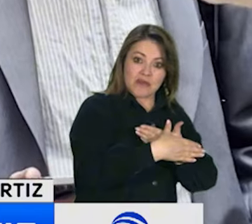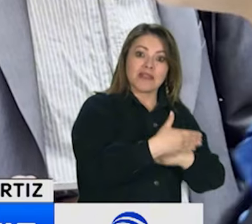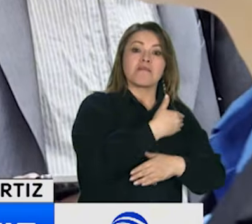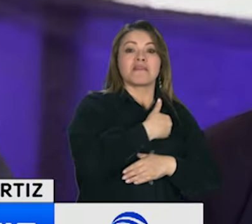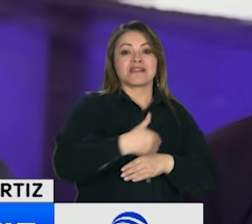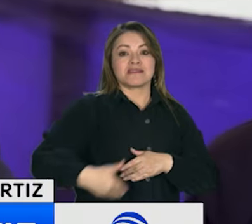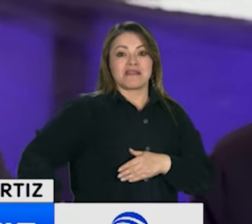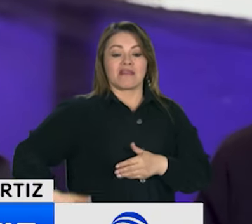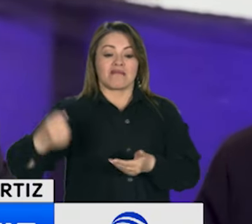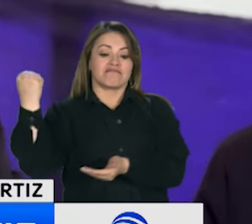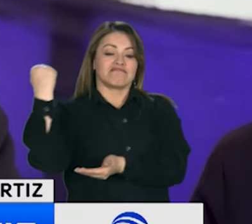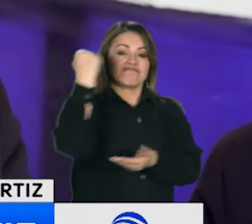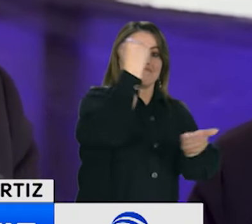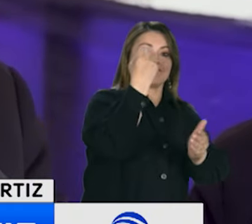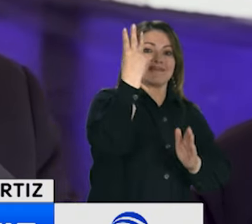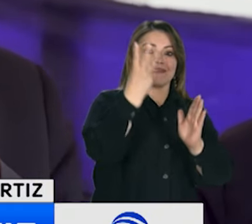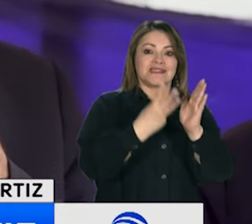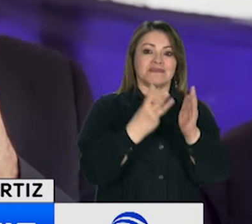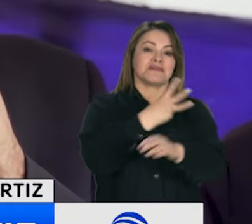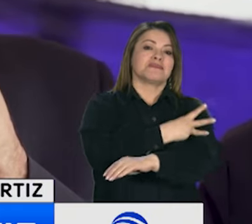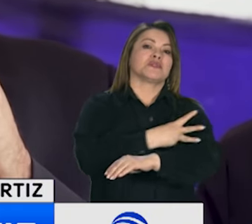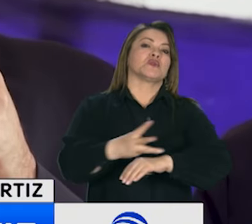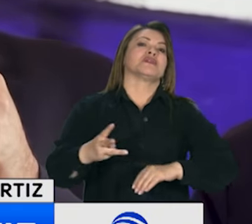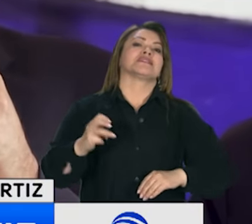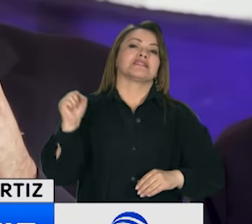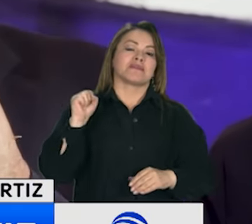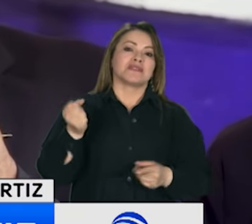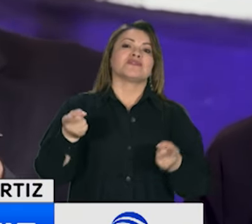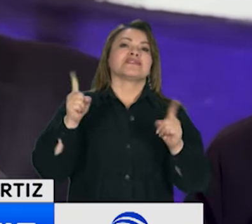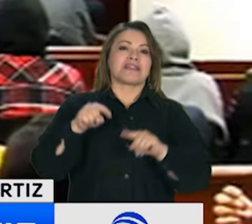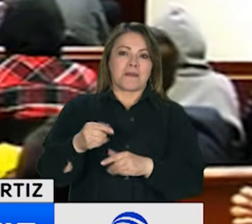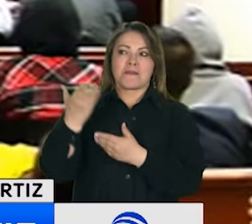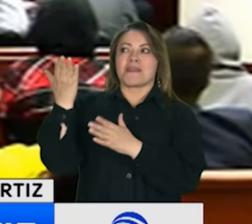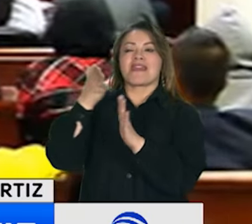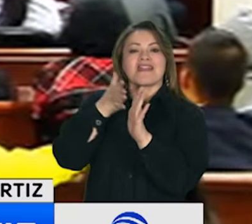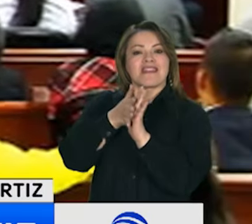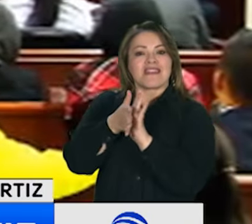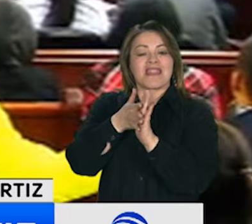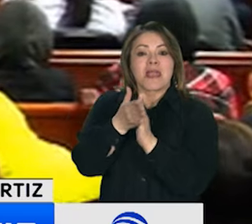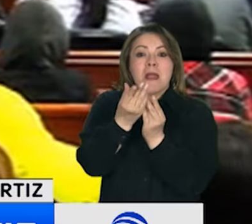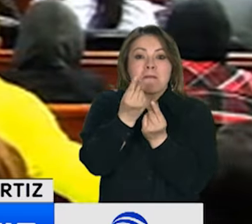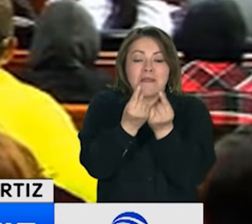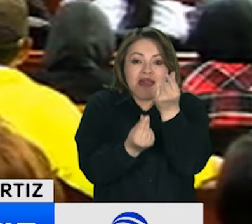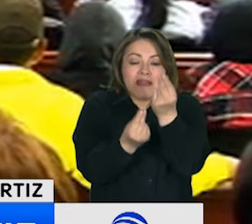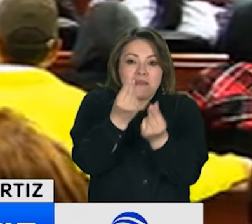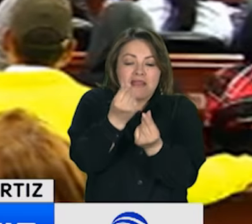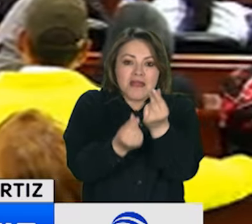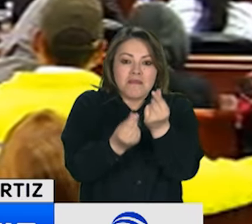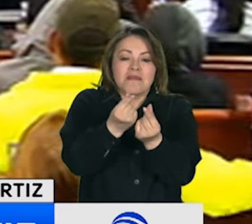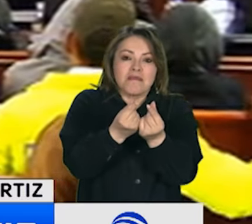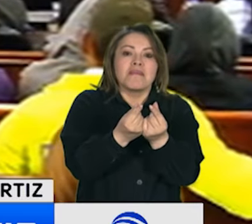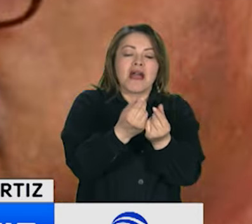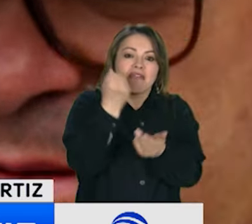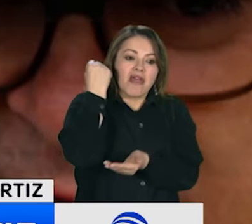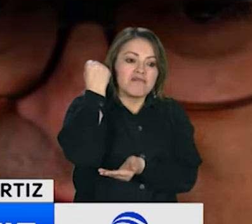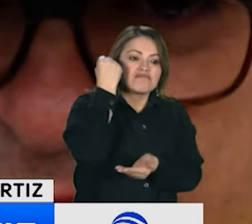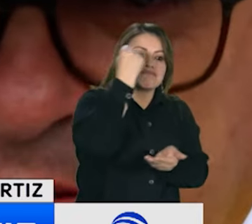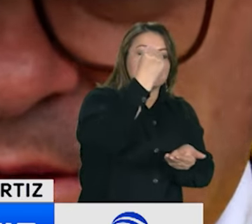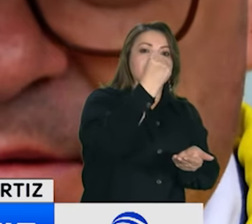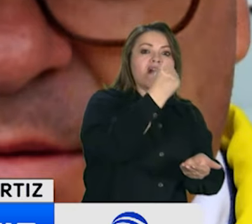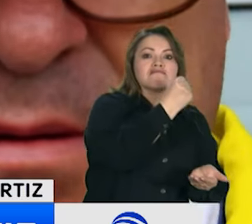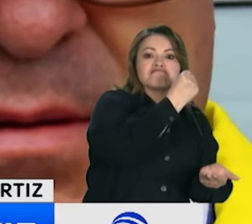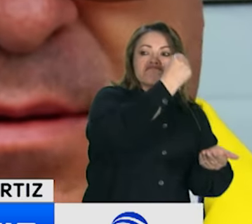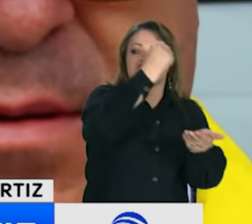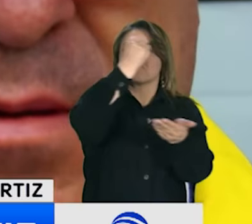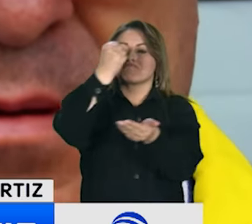de pesos. Pues los testimonios también de Olmedo López indican que este dinero habría sido utilizado para la